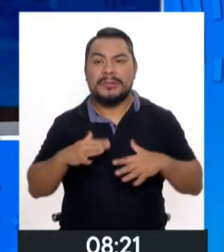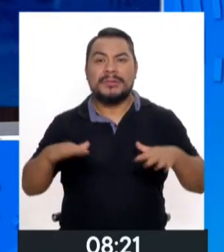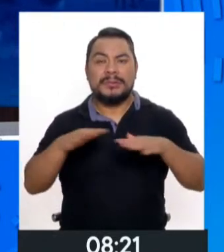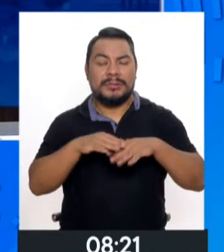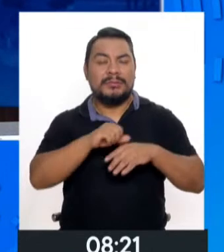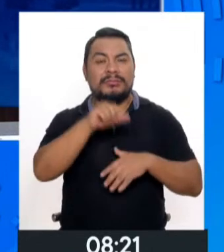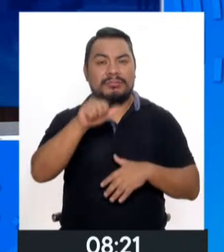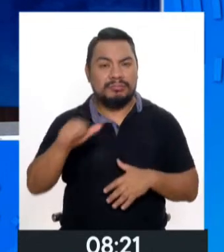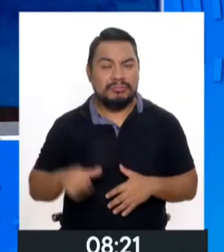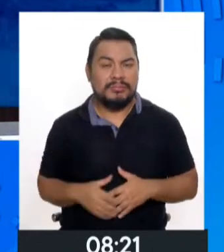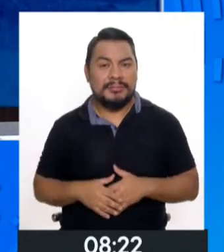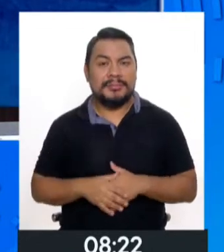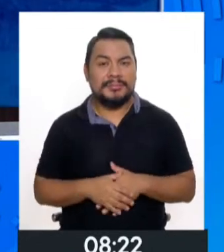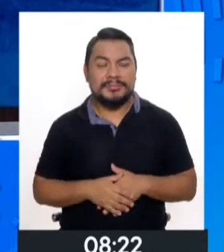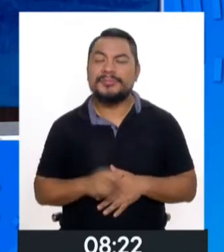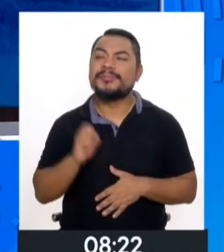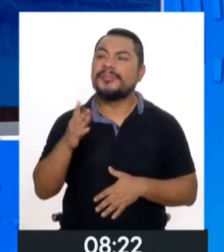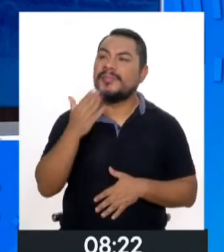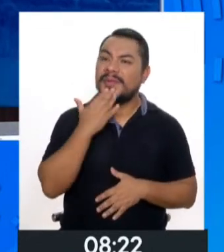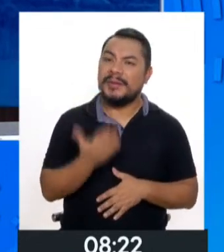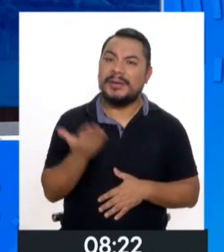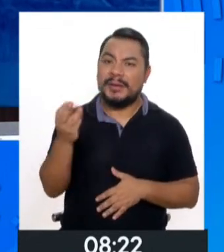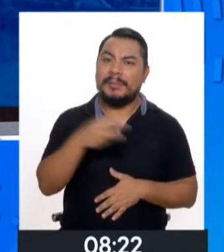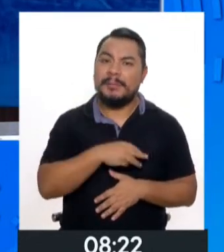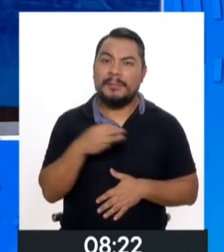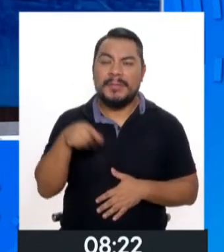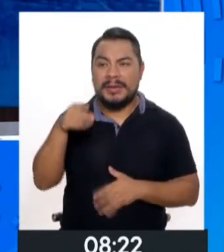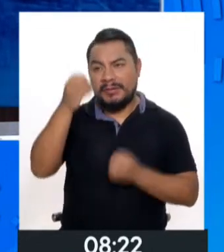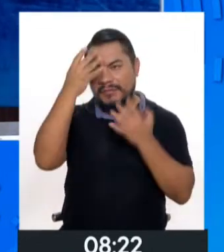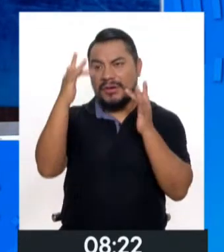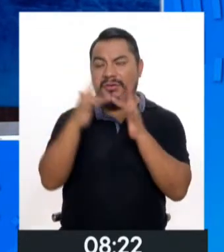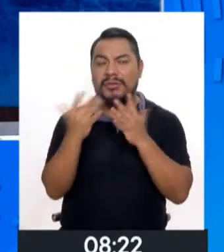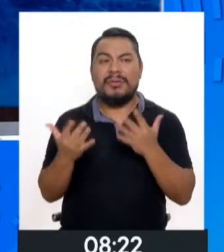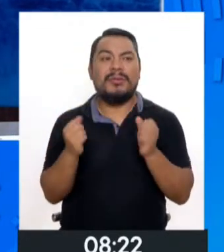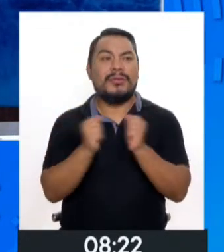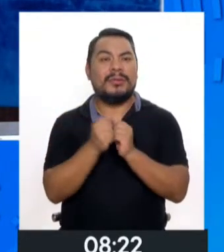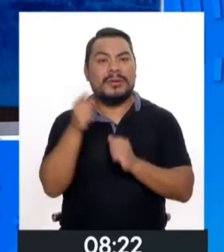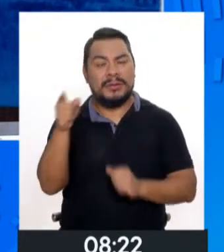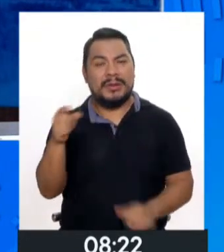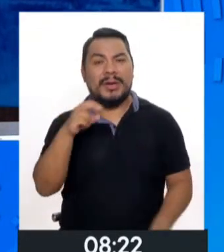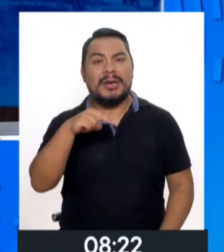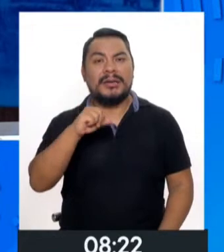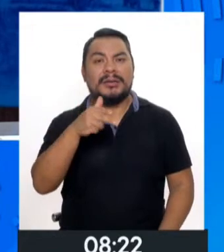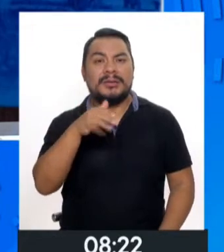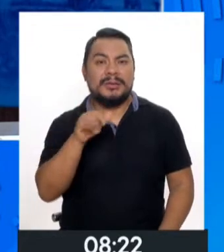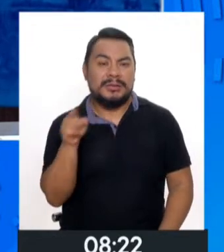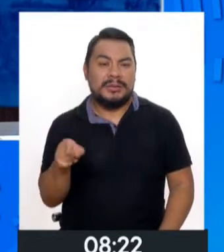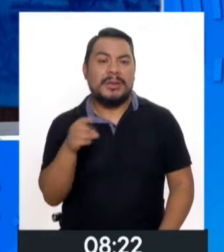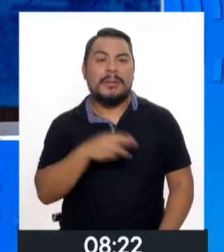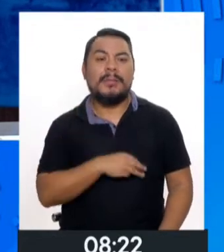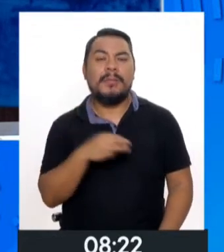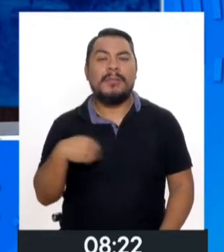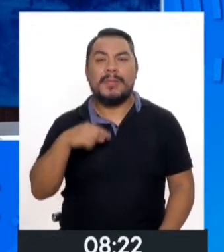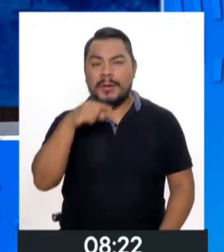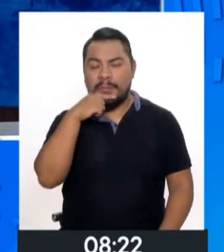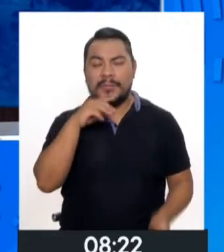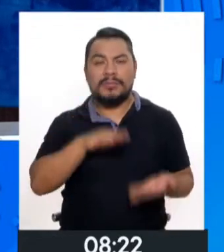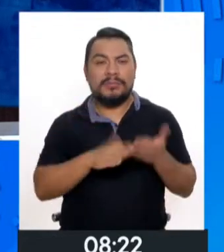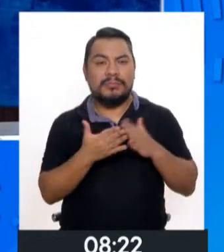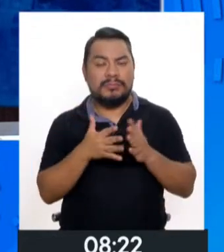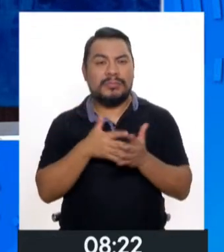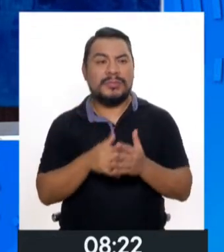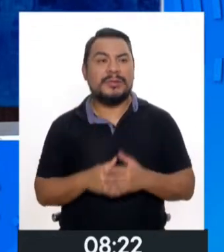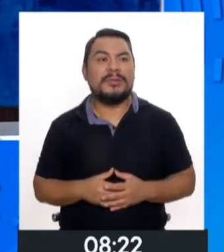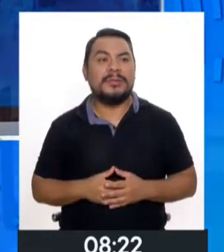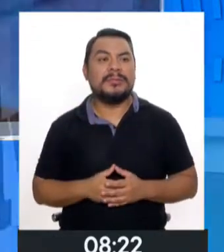rurales. Muy bien, ministra, muchísimas gracias por este enlace. sido con nosotros Nancy Tolentino, ministra de la Mujer y Poblaciones